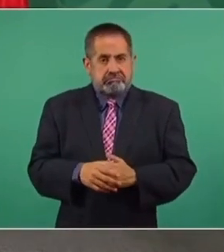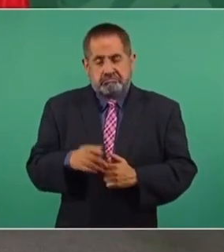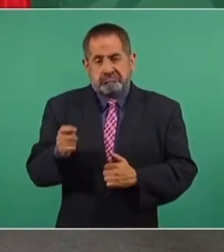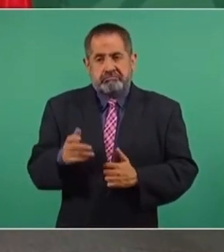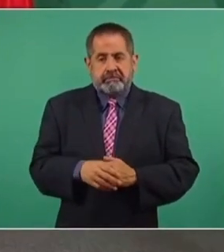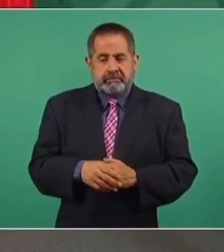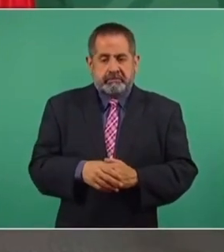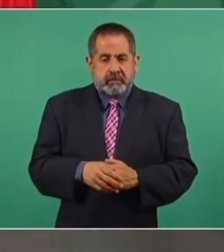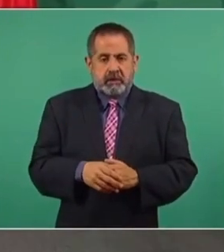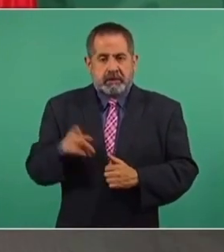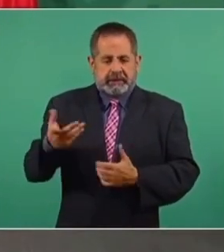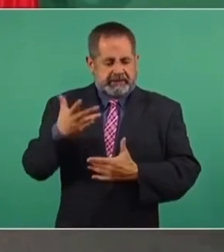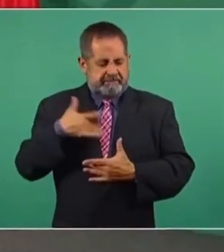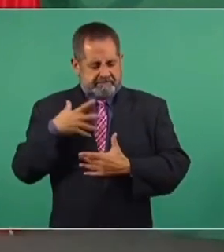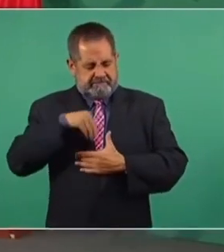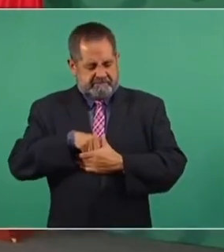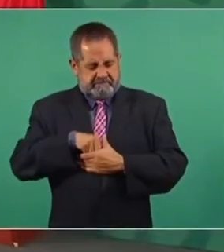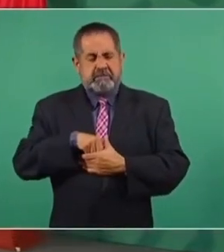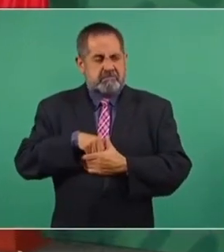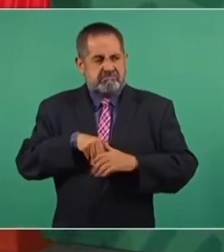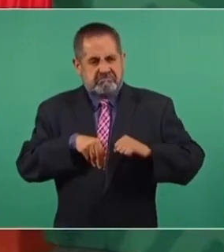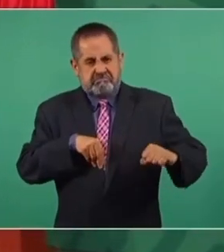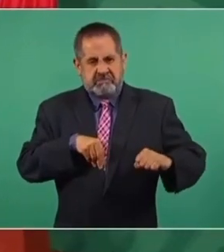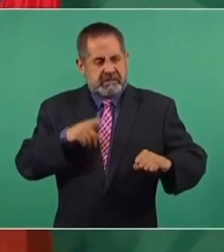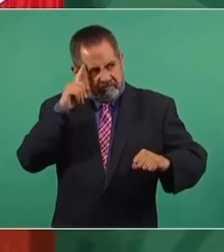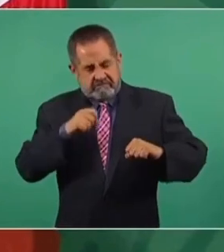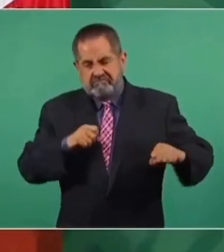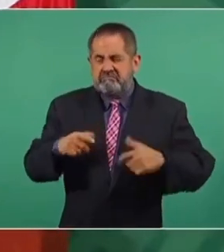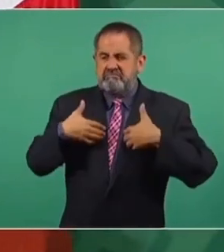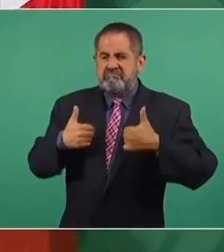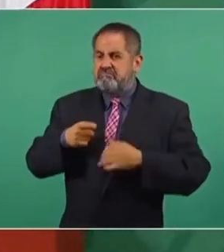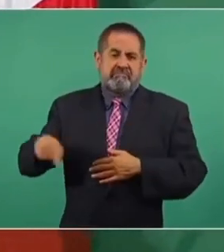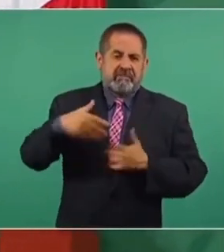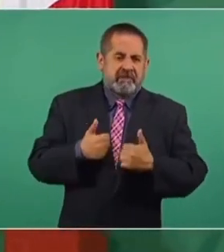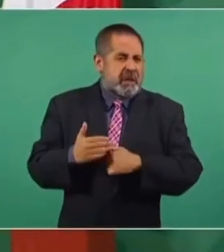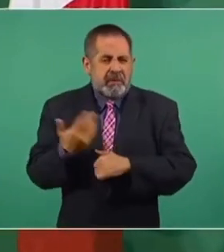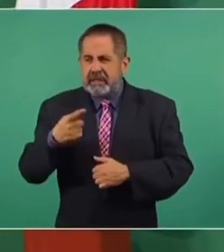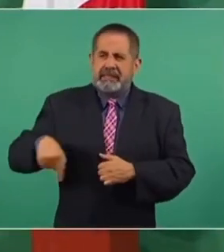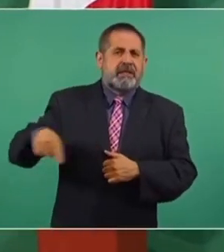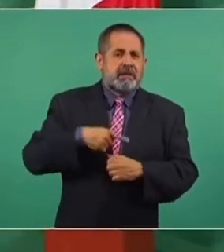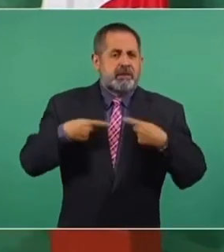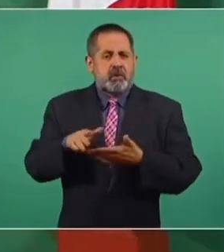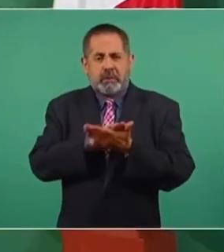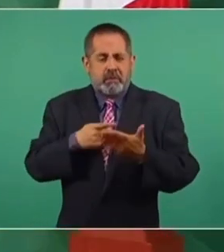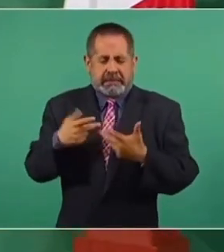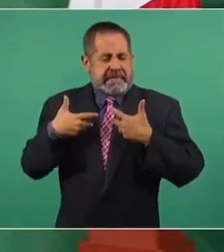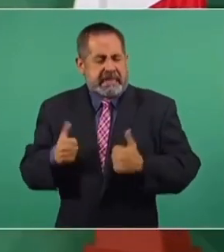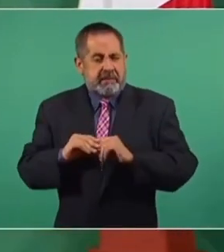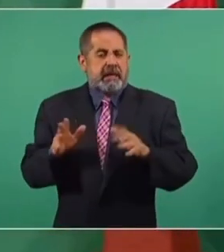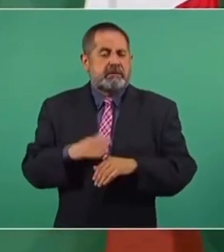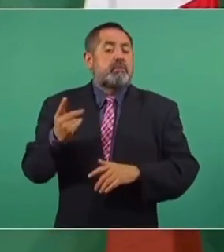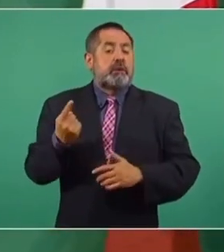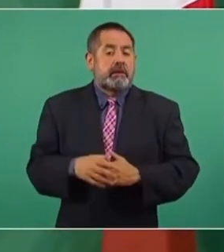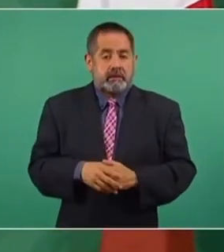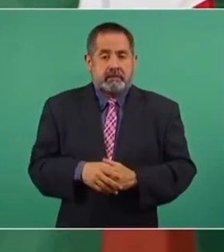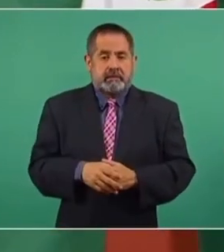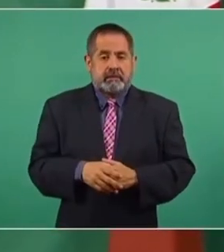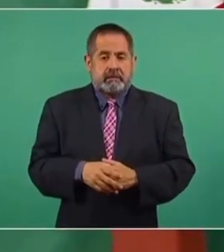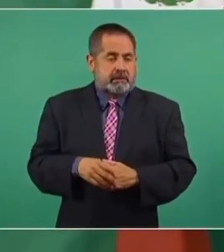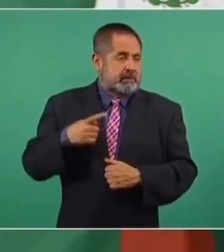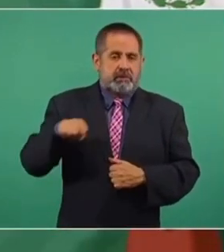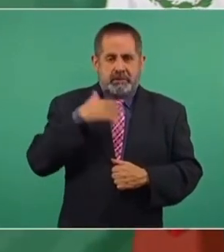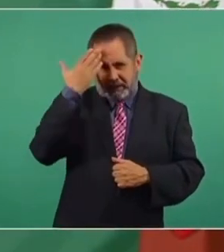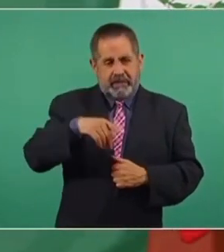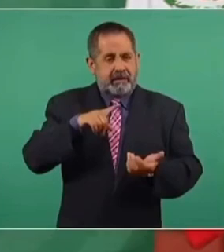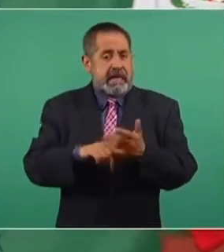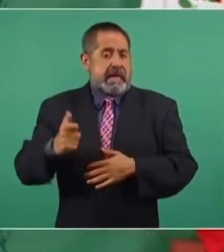internalizó bien el mensaje. ¿Y por qué? Porque todo el mundo